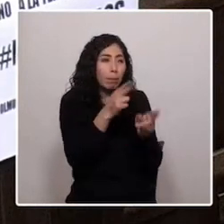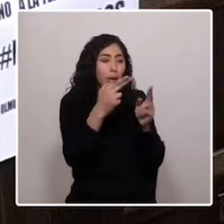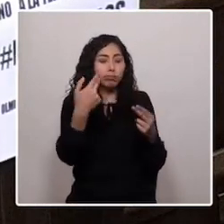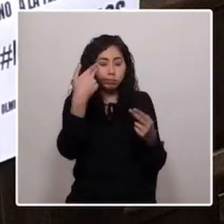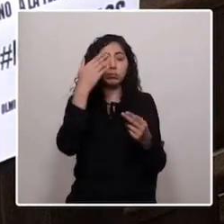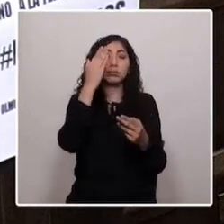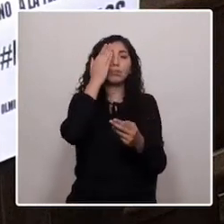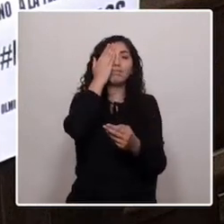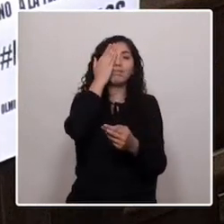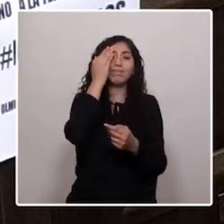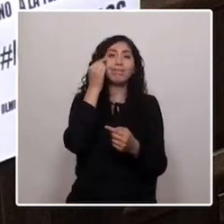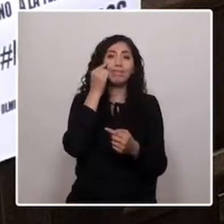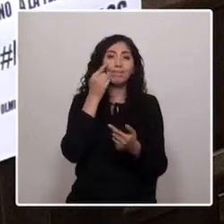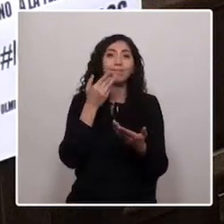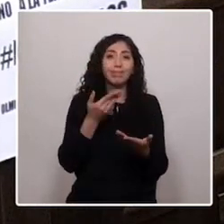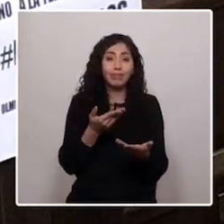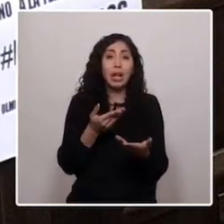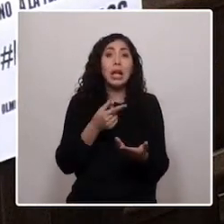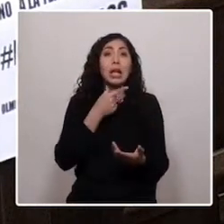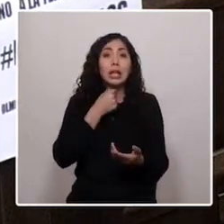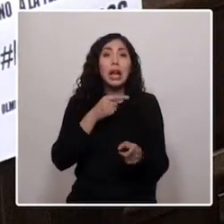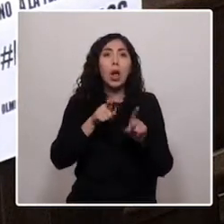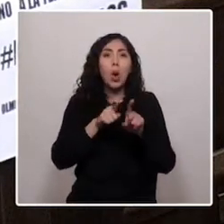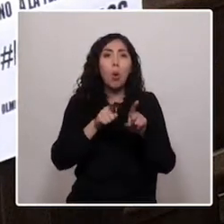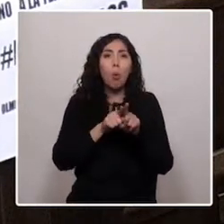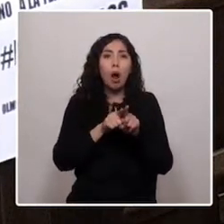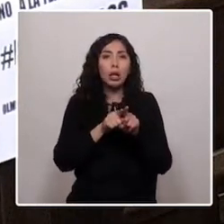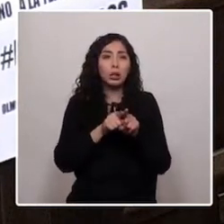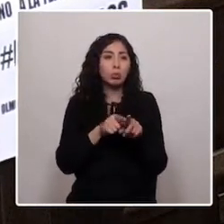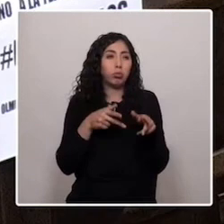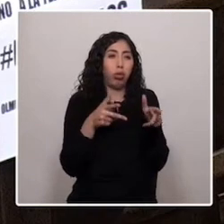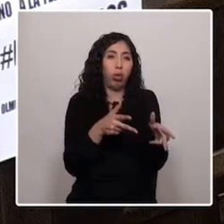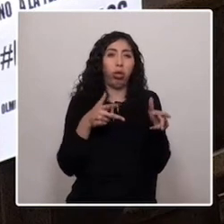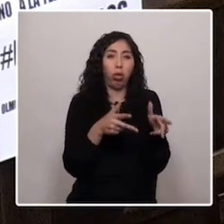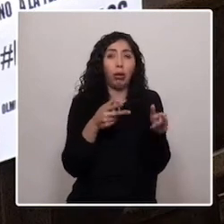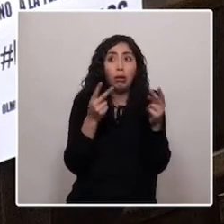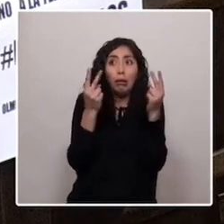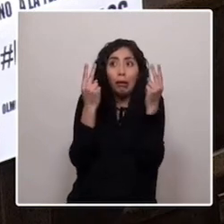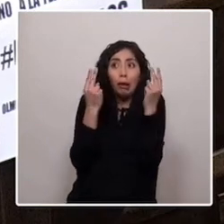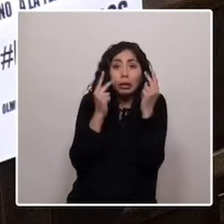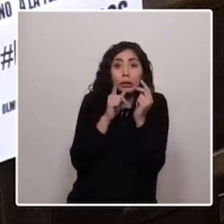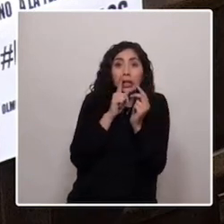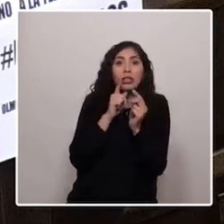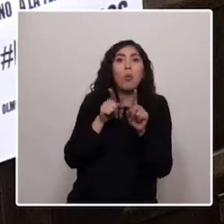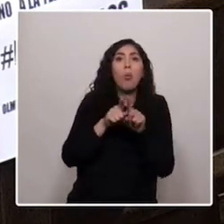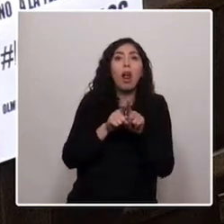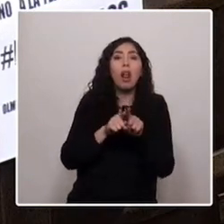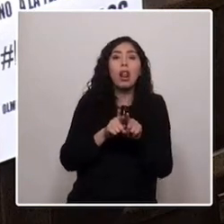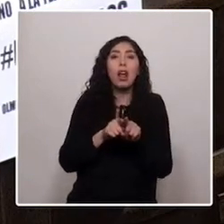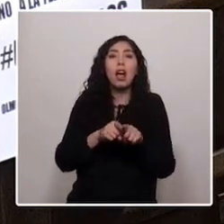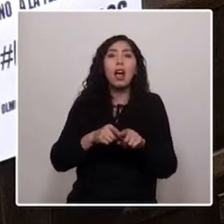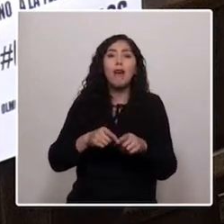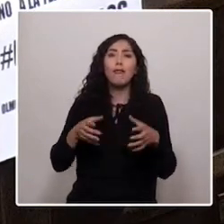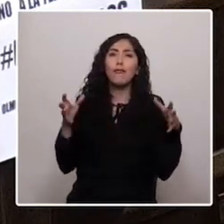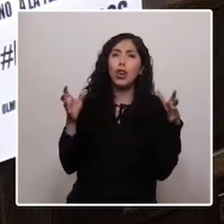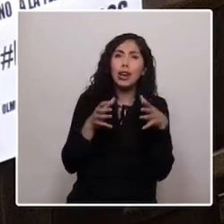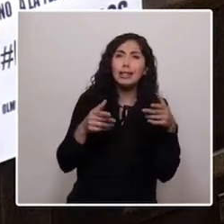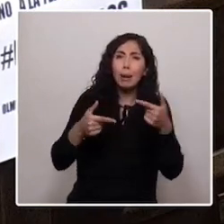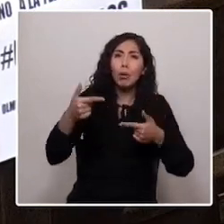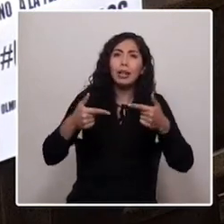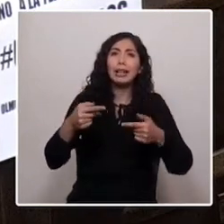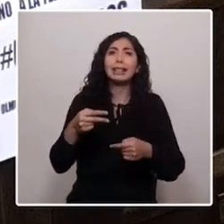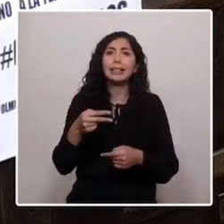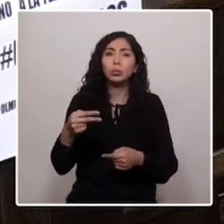ojos. Quisieron amedrentarnos hasta el silencio con su violencia política sexual, con esa violencia que no ven.